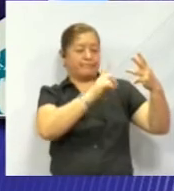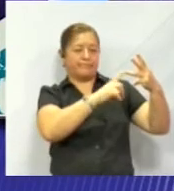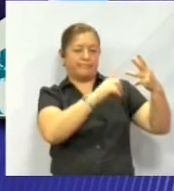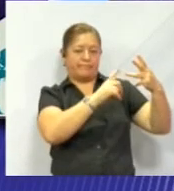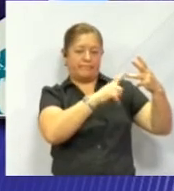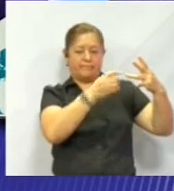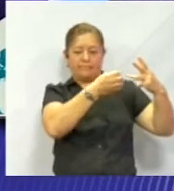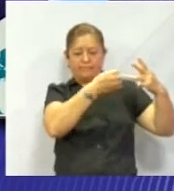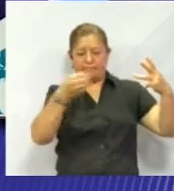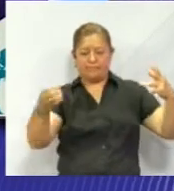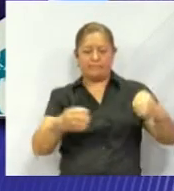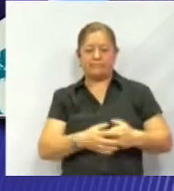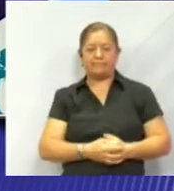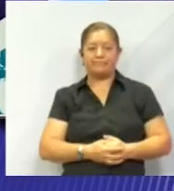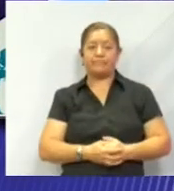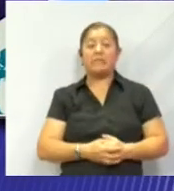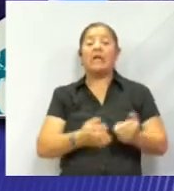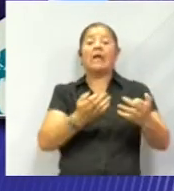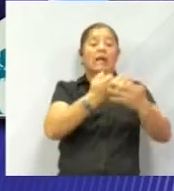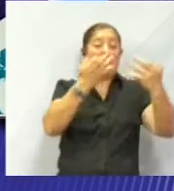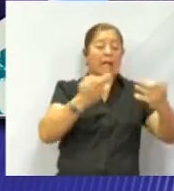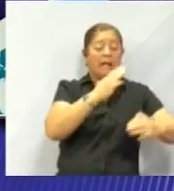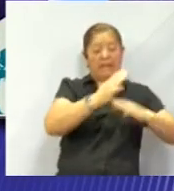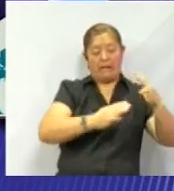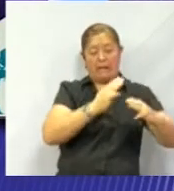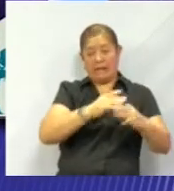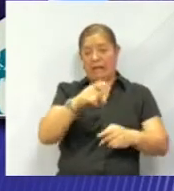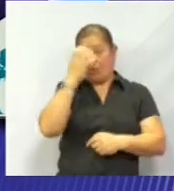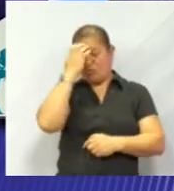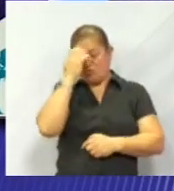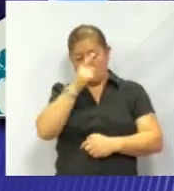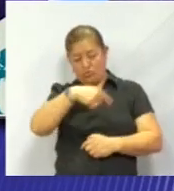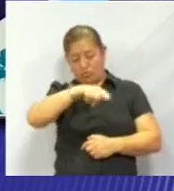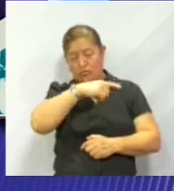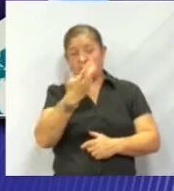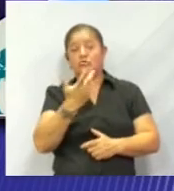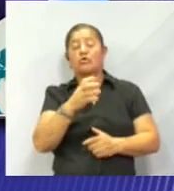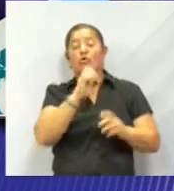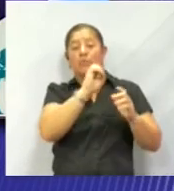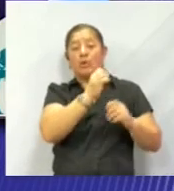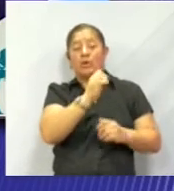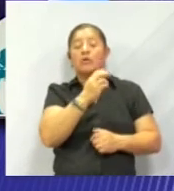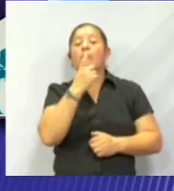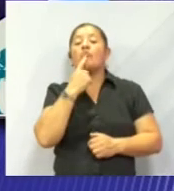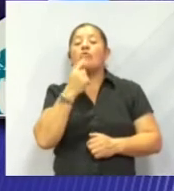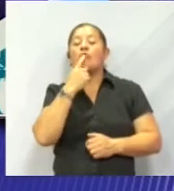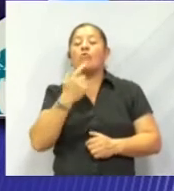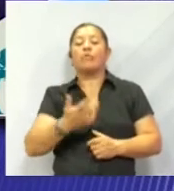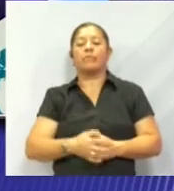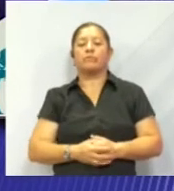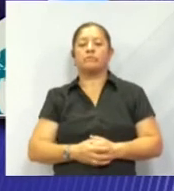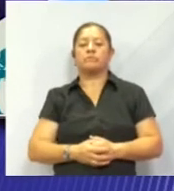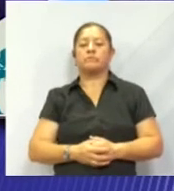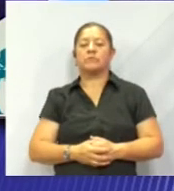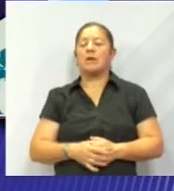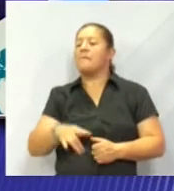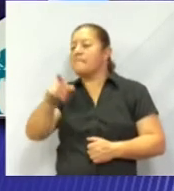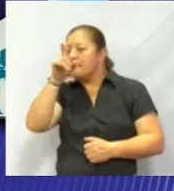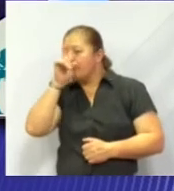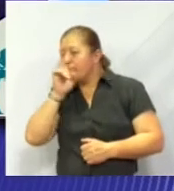oración. Esta dice, la Tierra es conocida como el planeta rojo. Mentira.